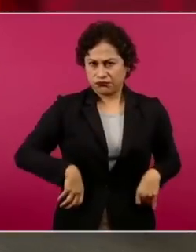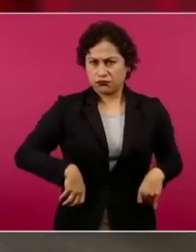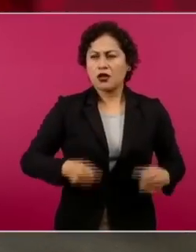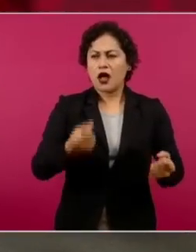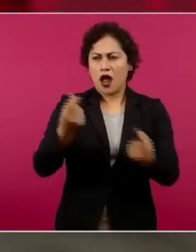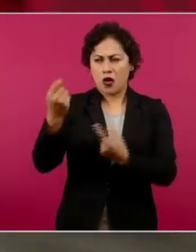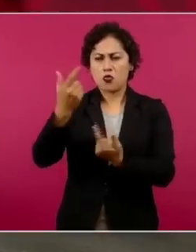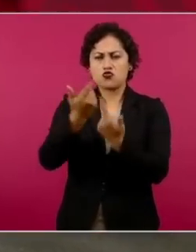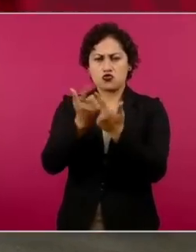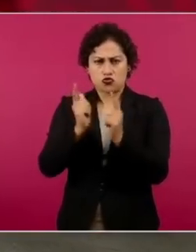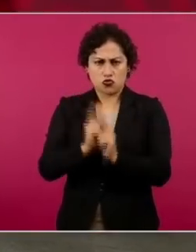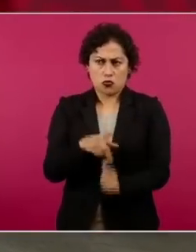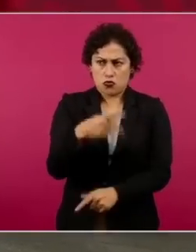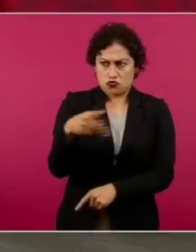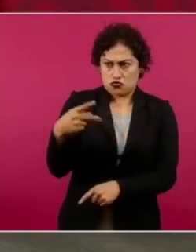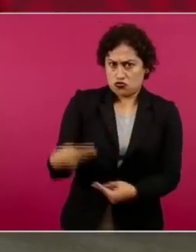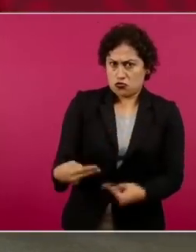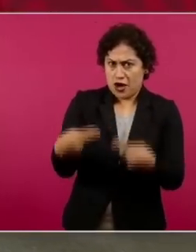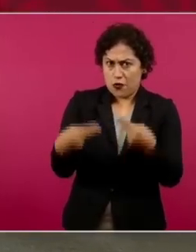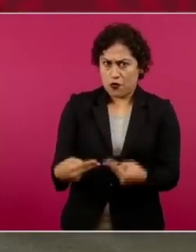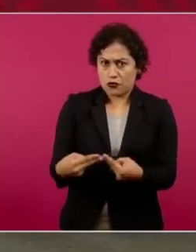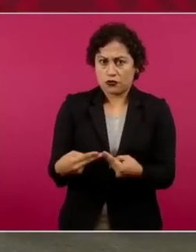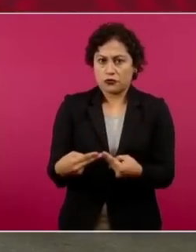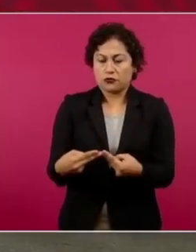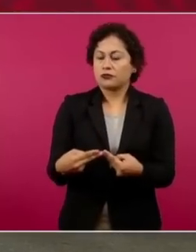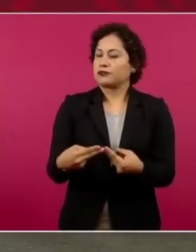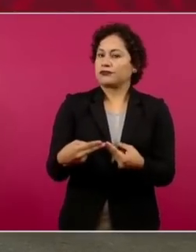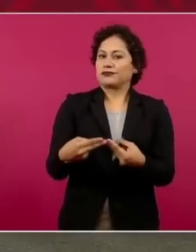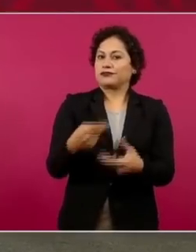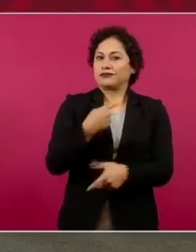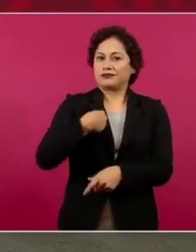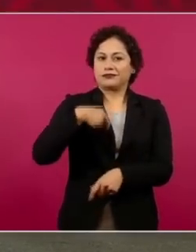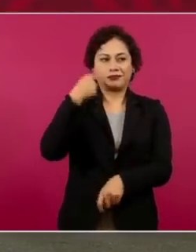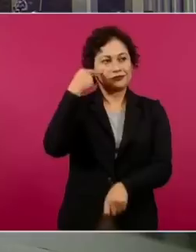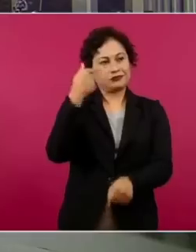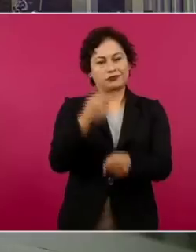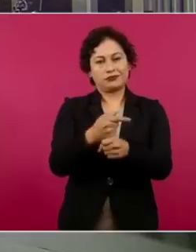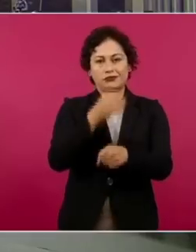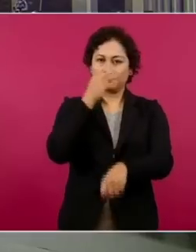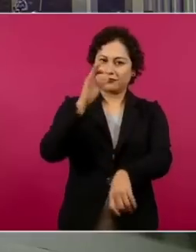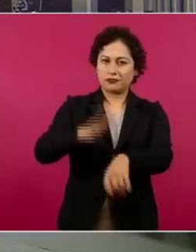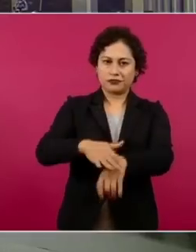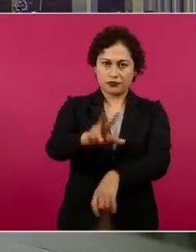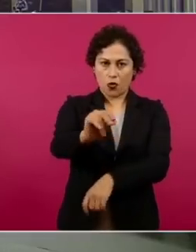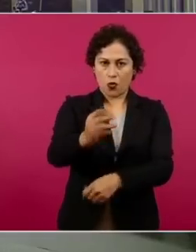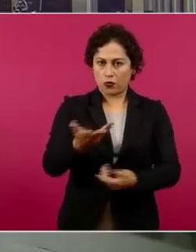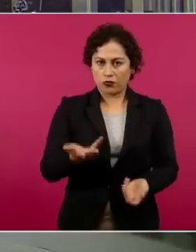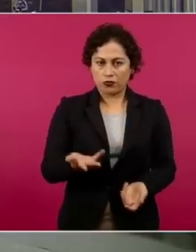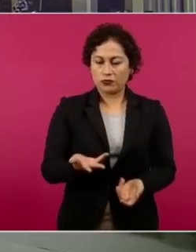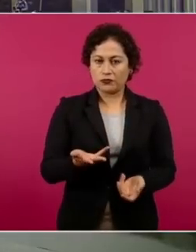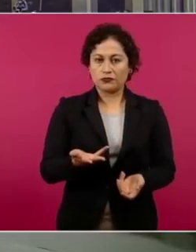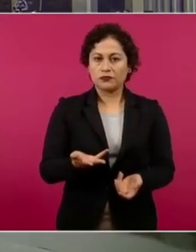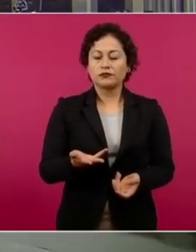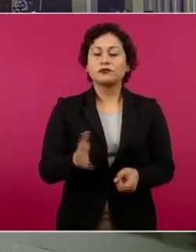Entonces, decidimos no, porque sean